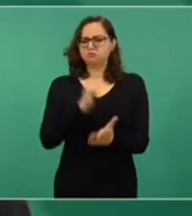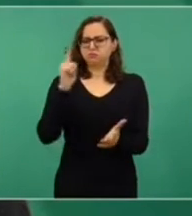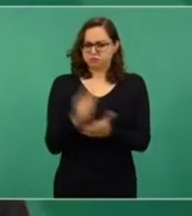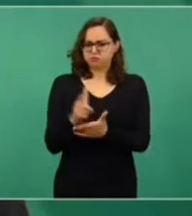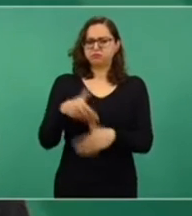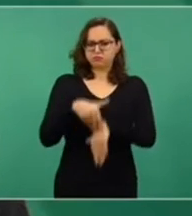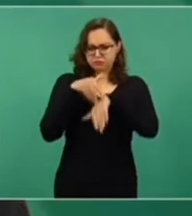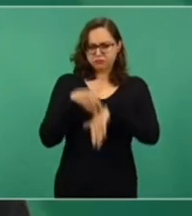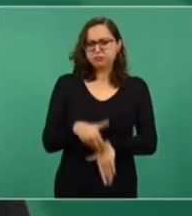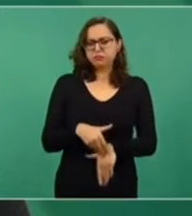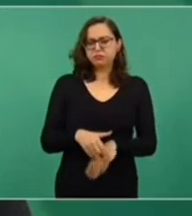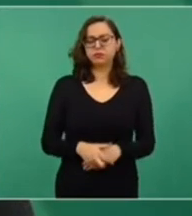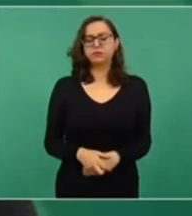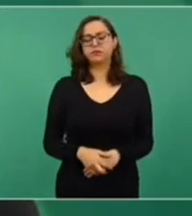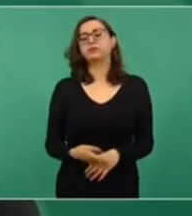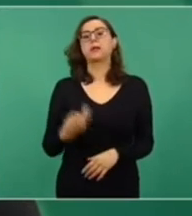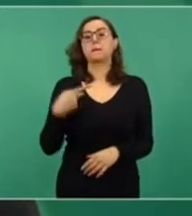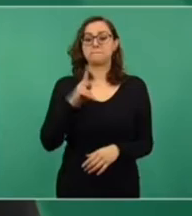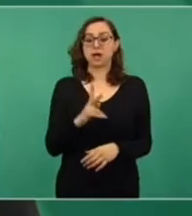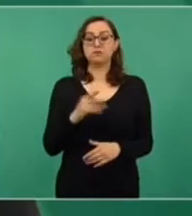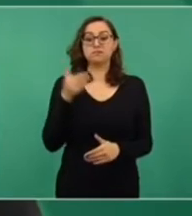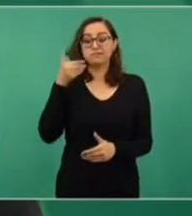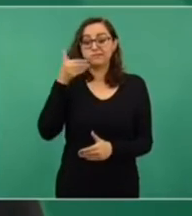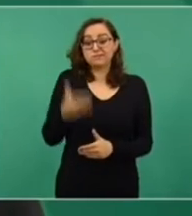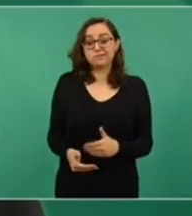Pero es un proceso.